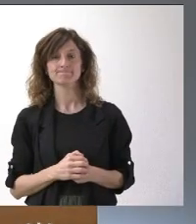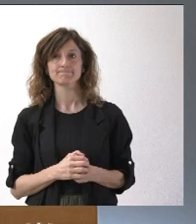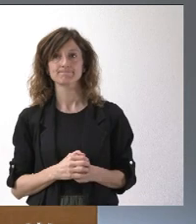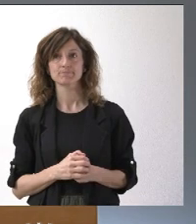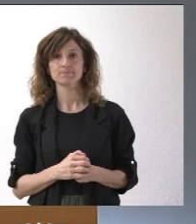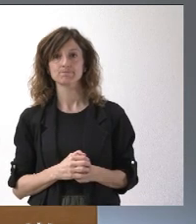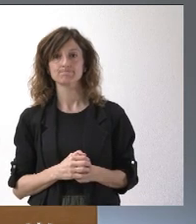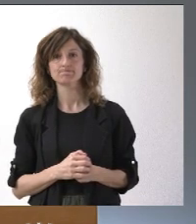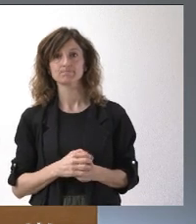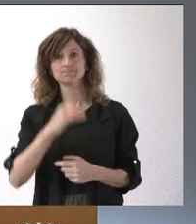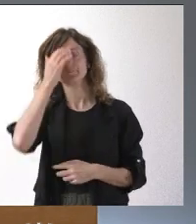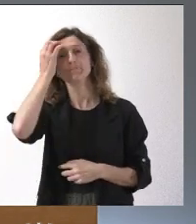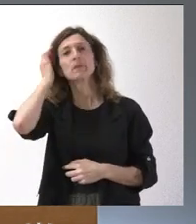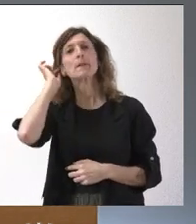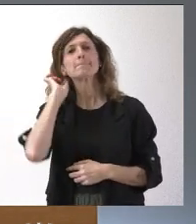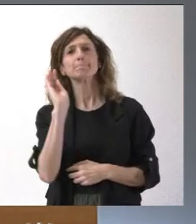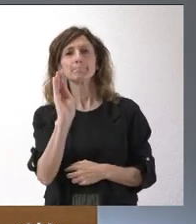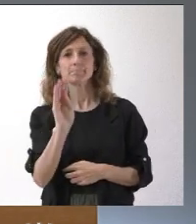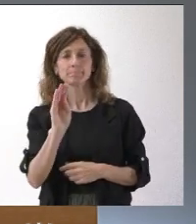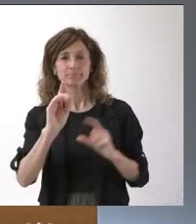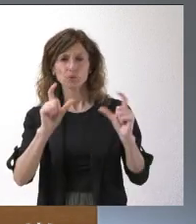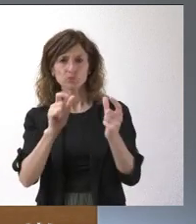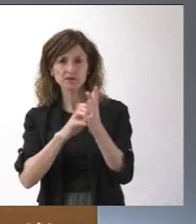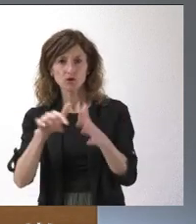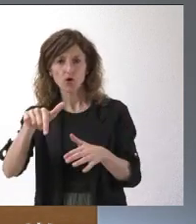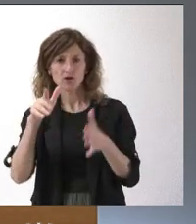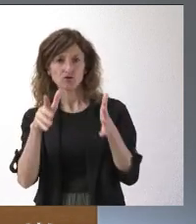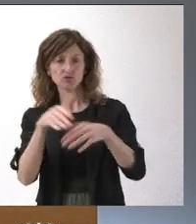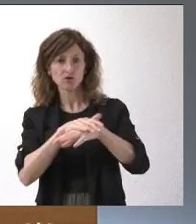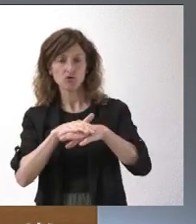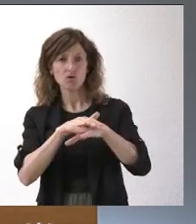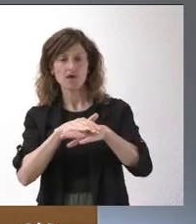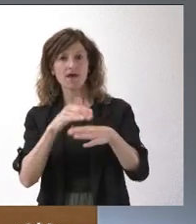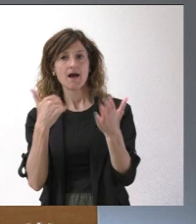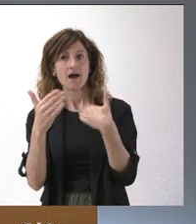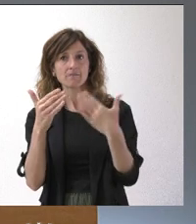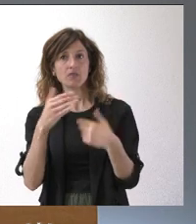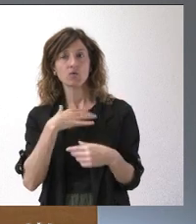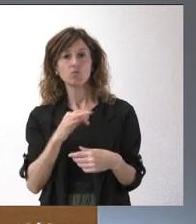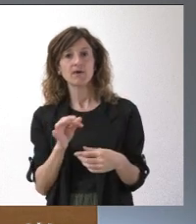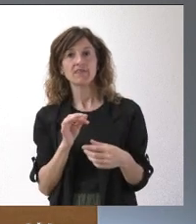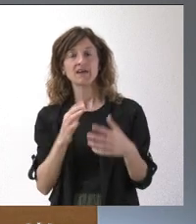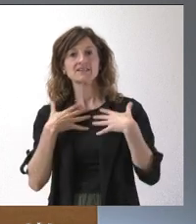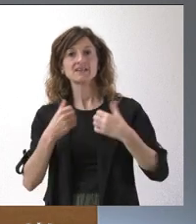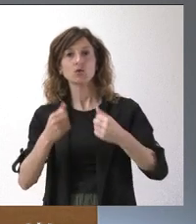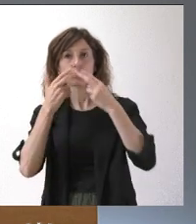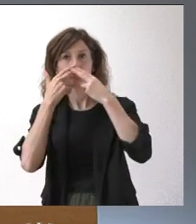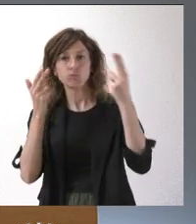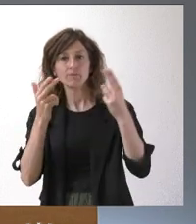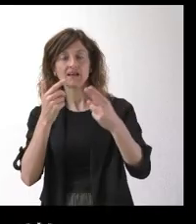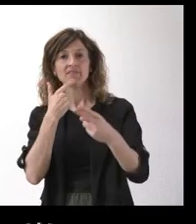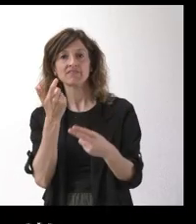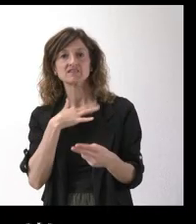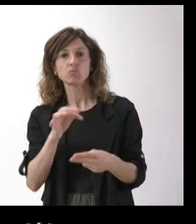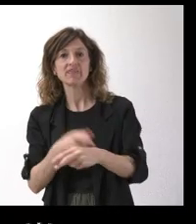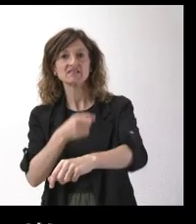Y no sé si desde la Junta de Castilla y han hablado hoy en el Consejo, se han hablado del tema. ¿Se puede exagerar la salud pública? ¿Qué es lo que decía